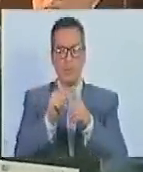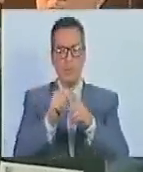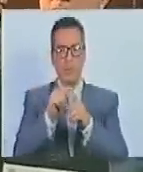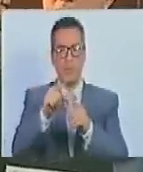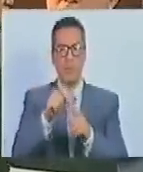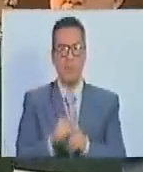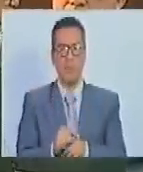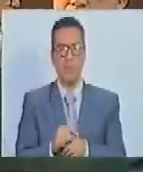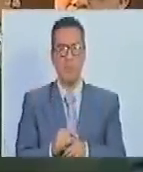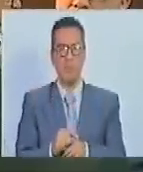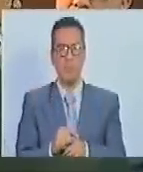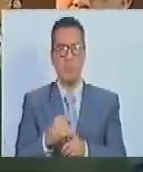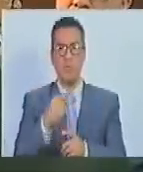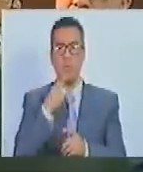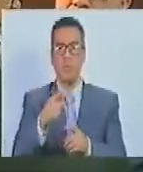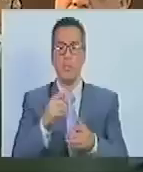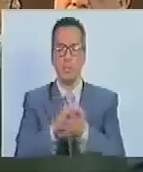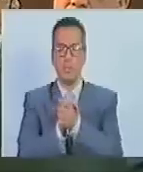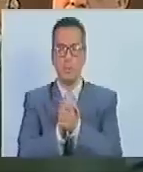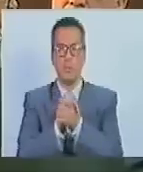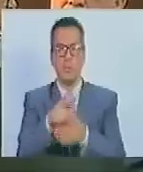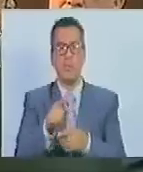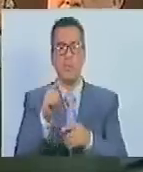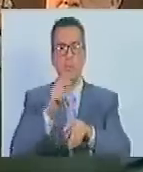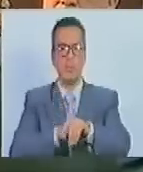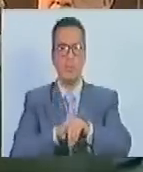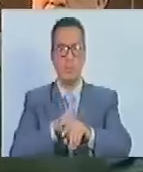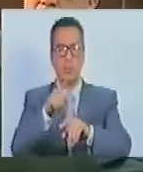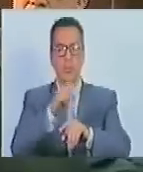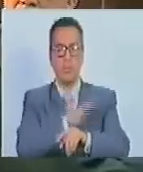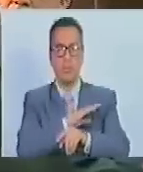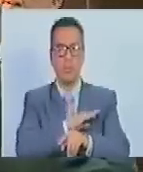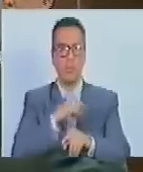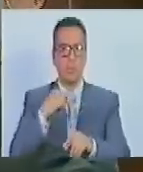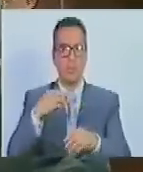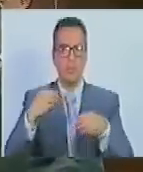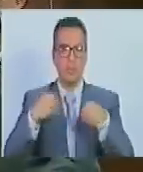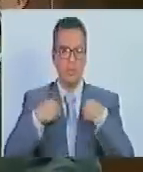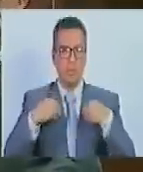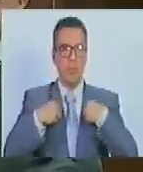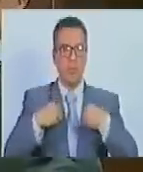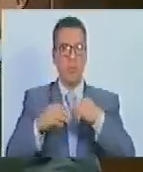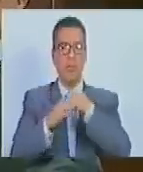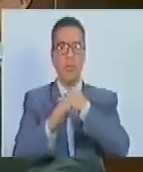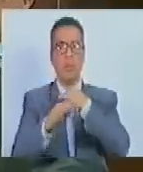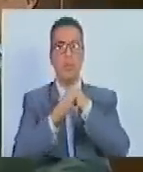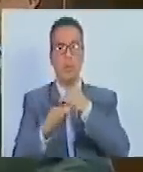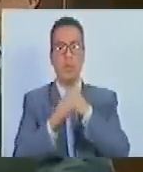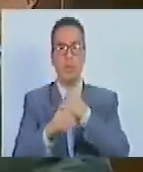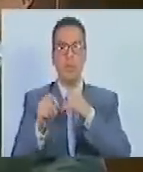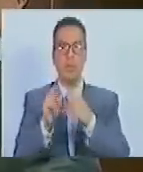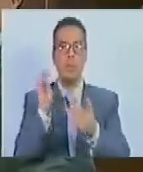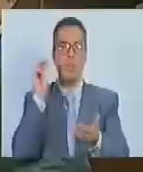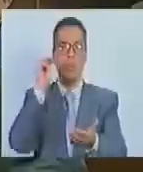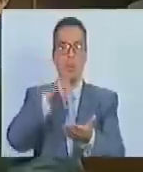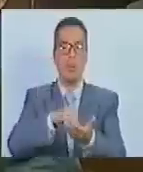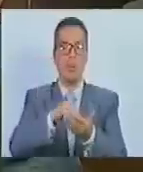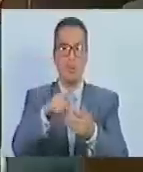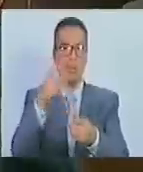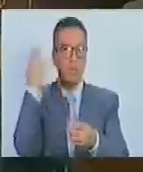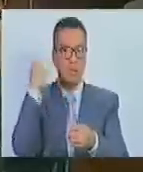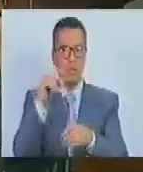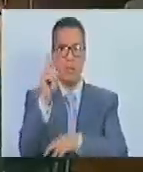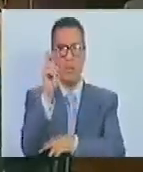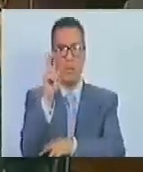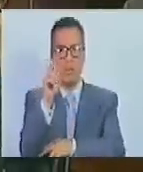para solidarizarnos con una situación particular que vive el municipio de la Costa de Oro del Estado de Aragua. El pasado